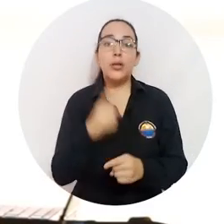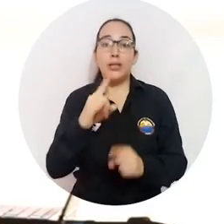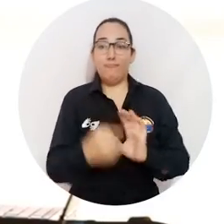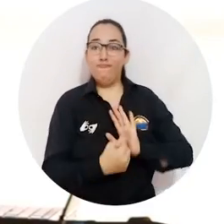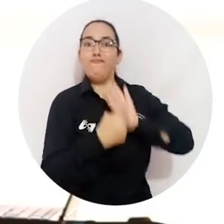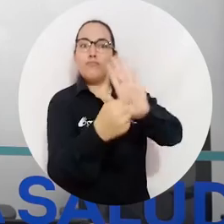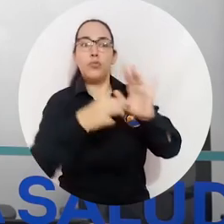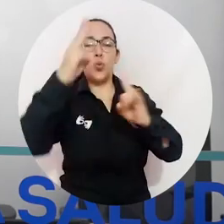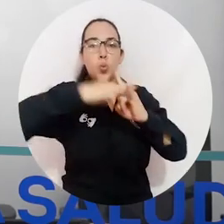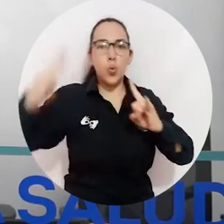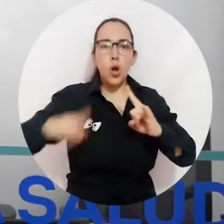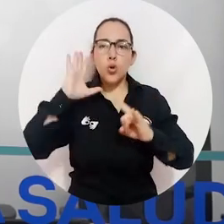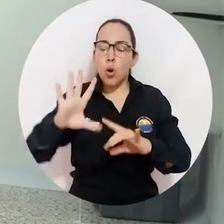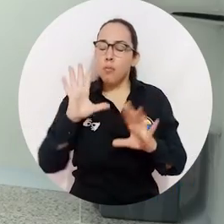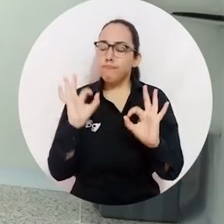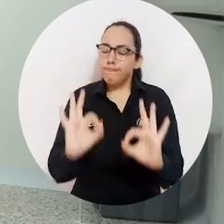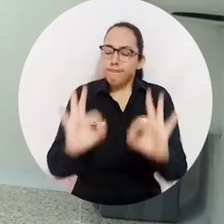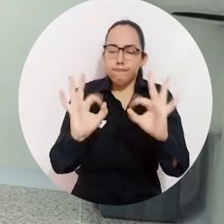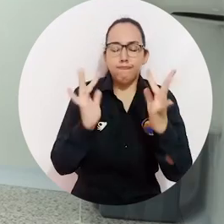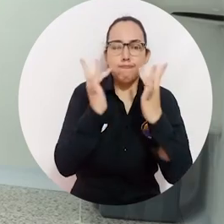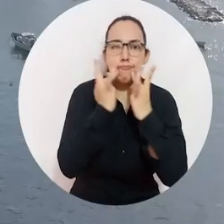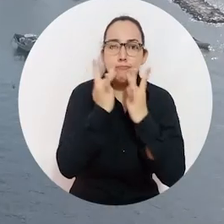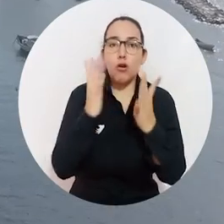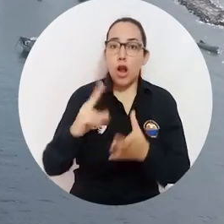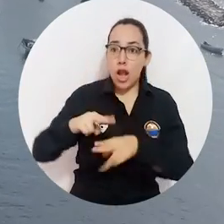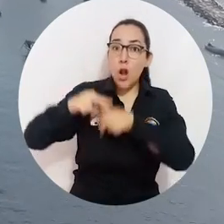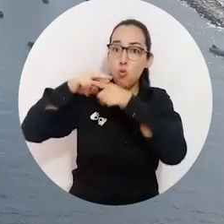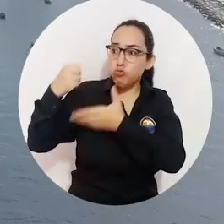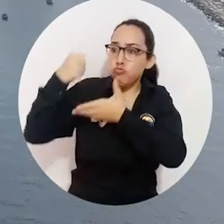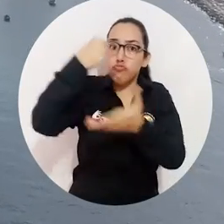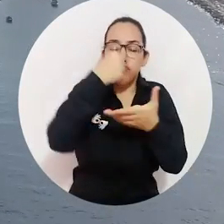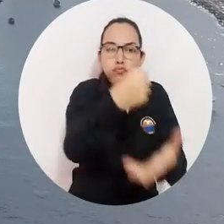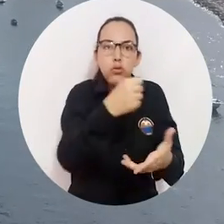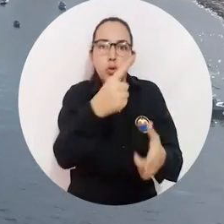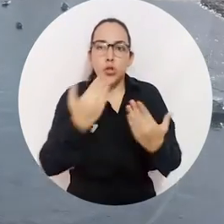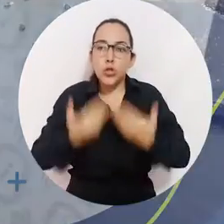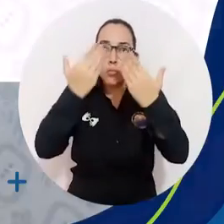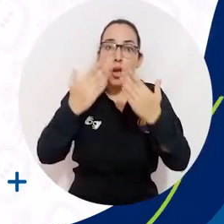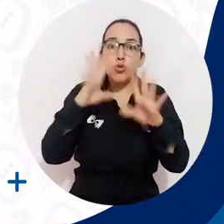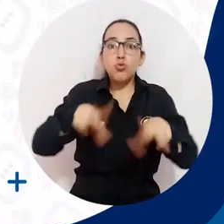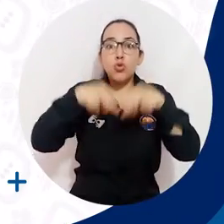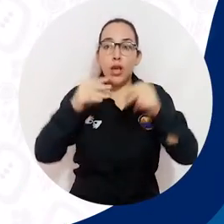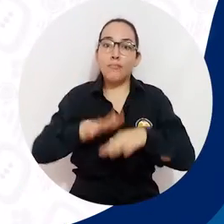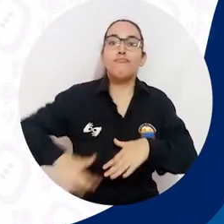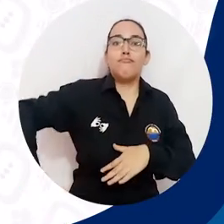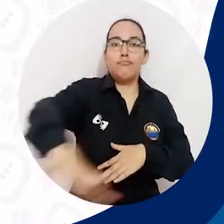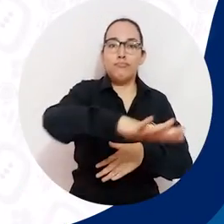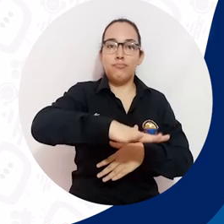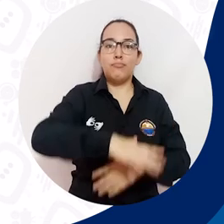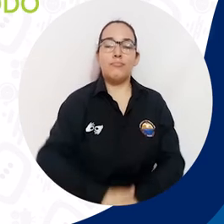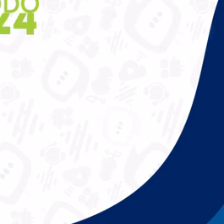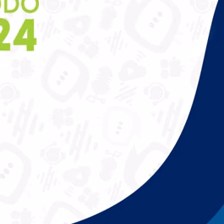calificación demuestra que Unimagdalena maneja de manera impecable los recursos para ejecutar proyectos que generan valor social en el territorio.